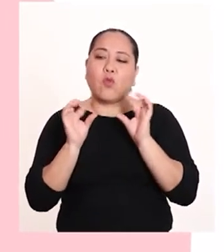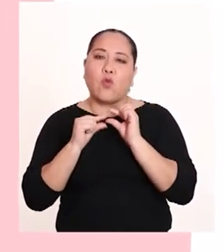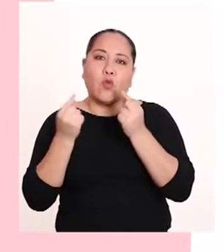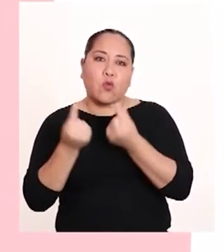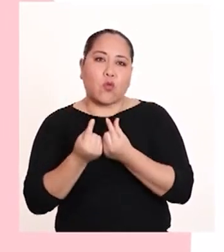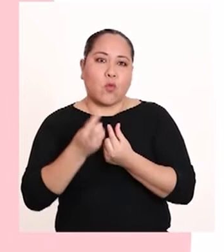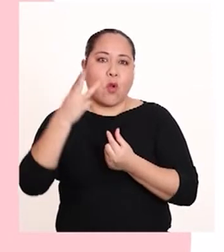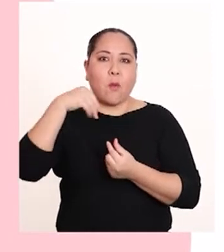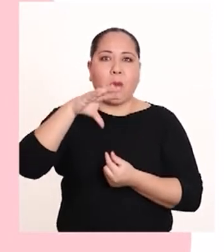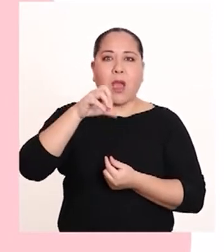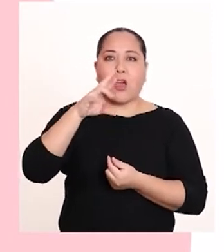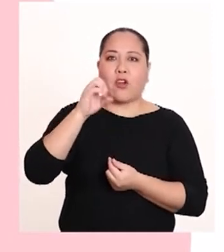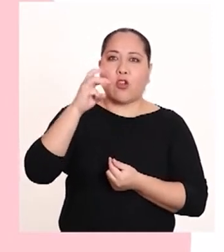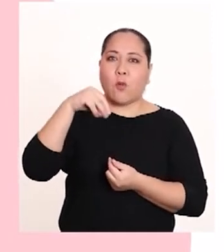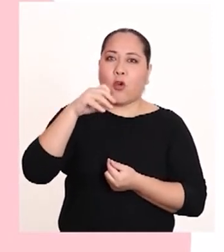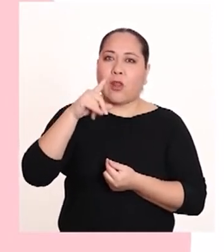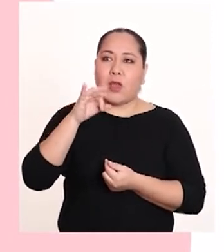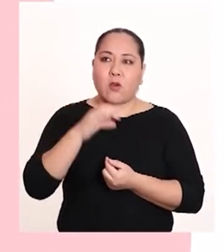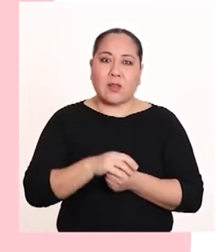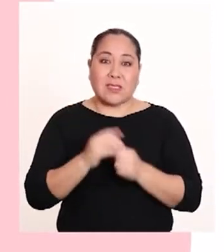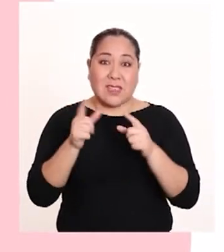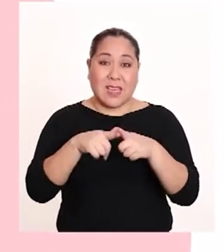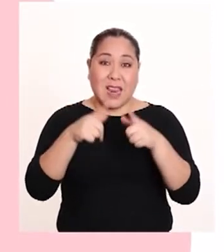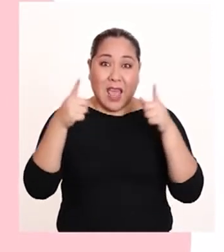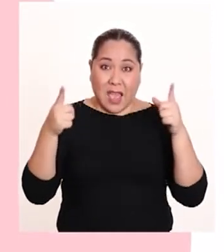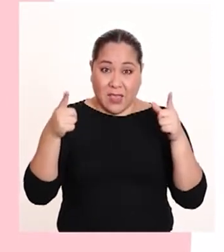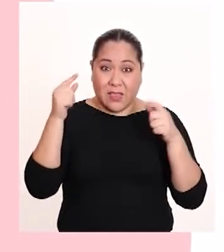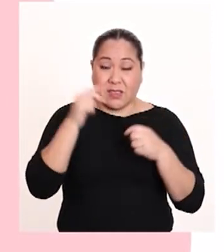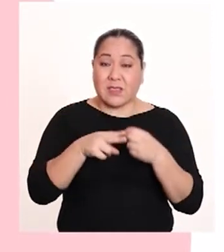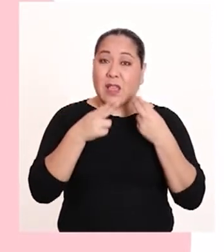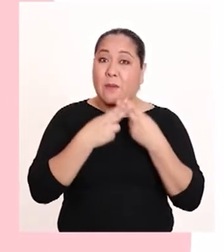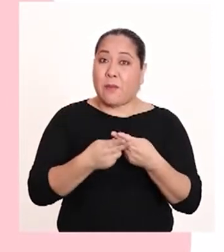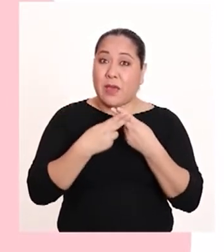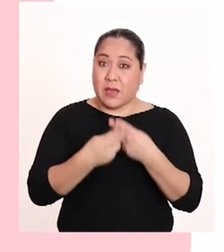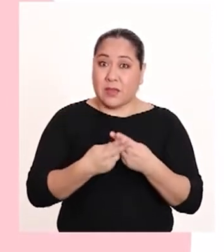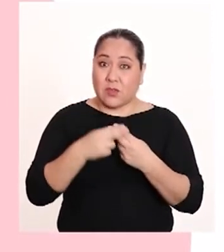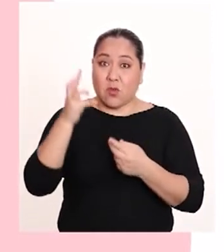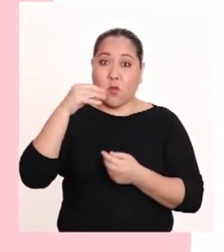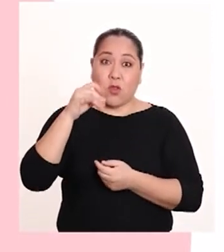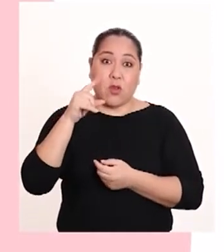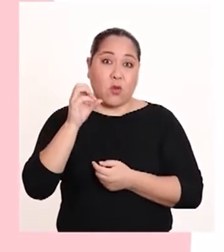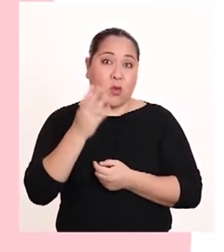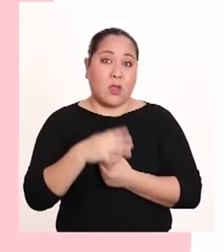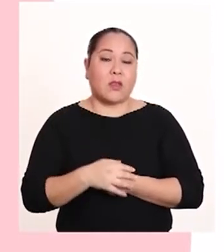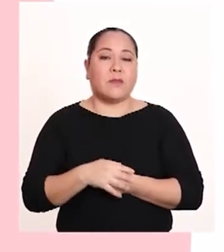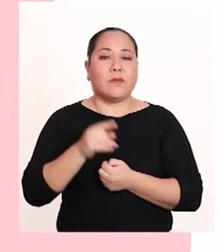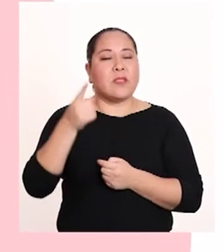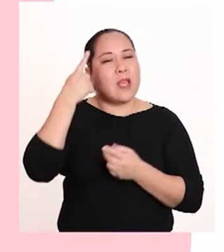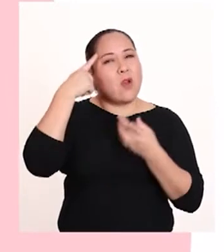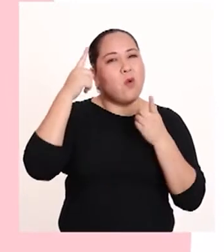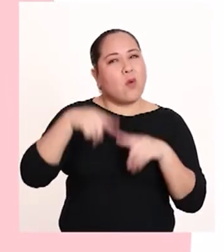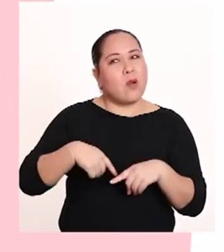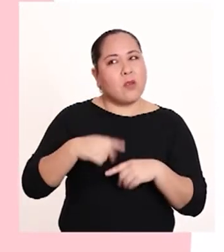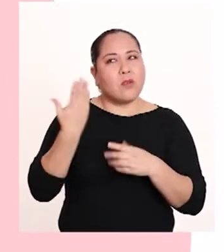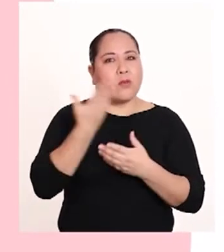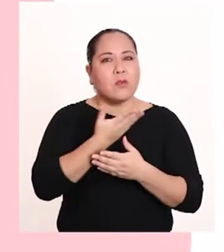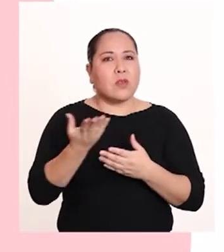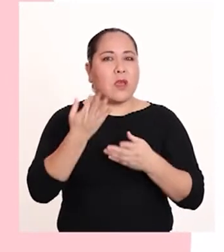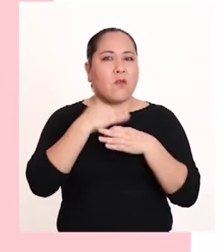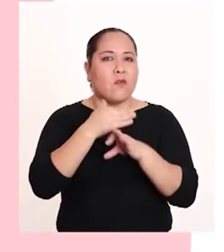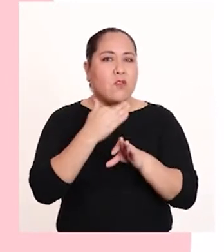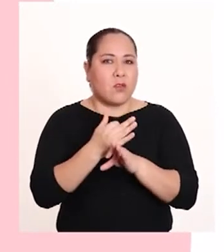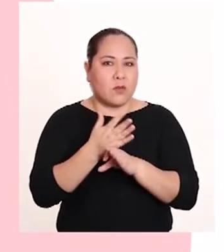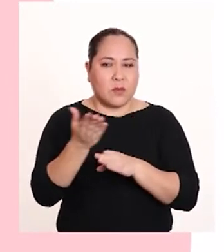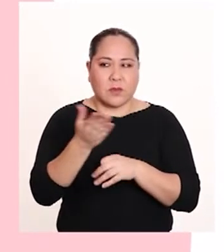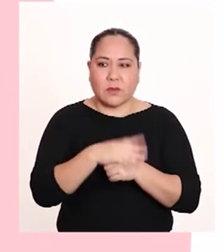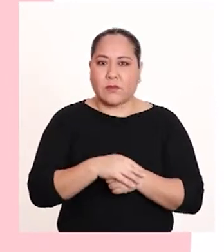colección de macromoléculas, moléculas grandes de pesos moleculares diferentes. De acuerdo con las condiciones de